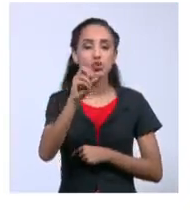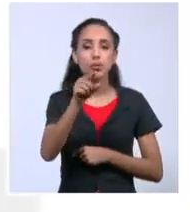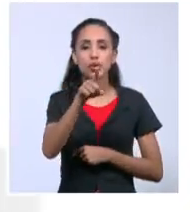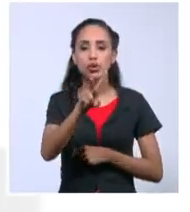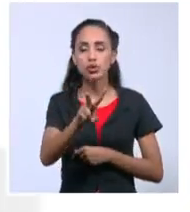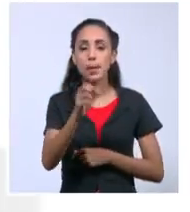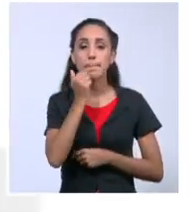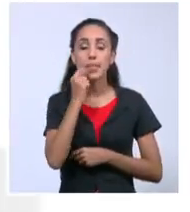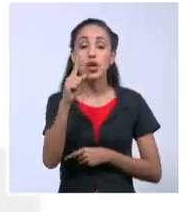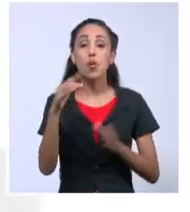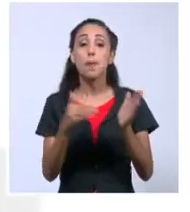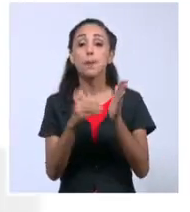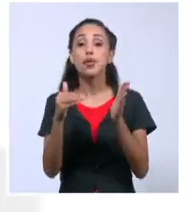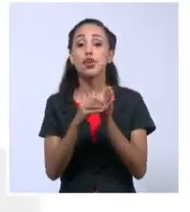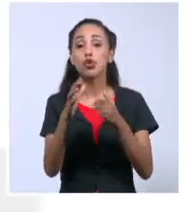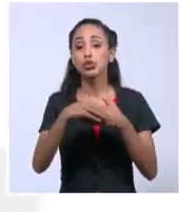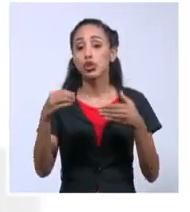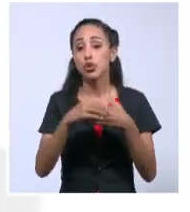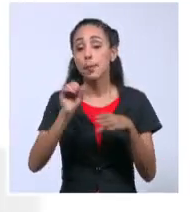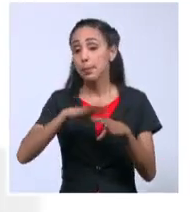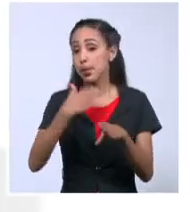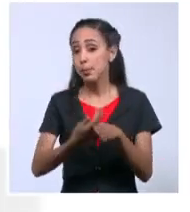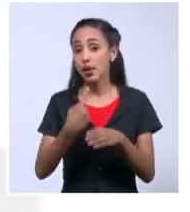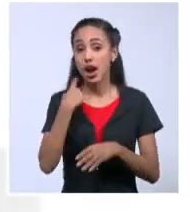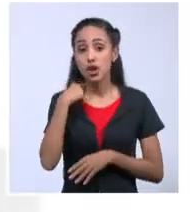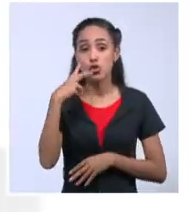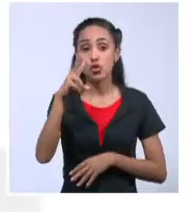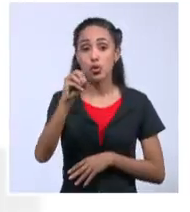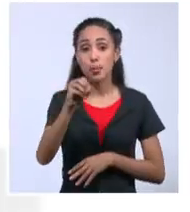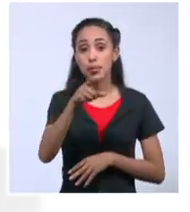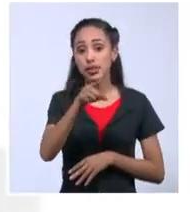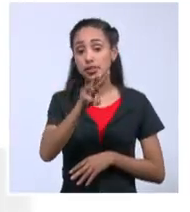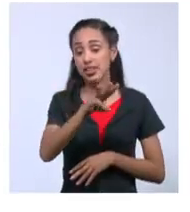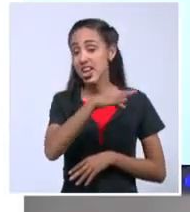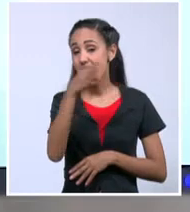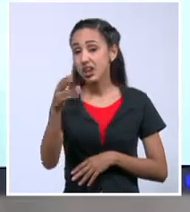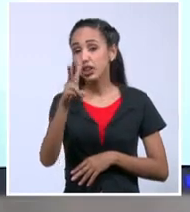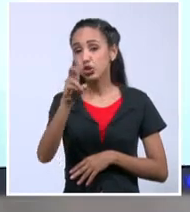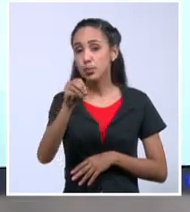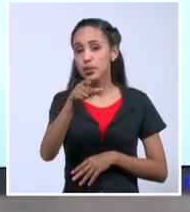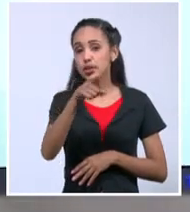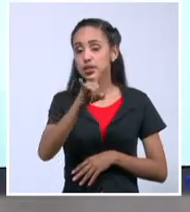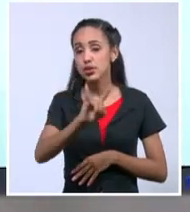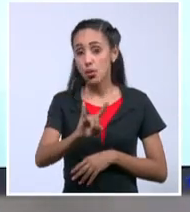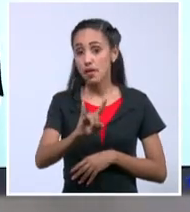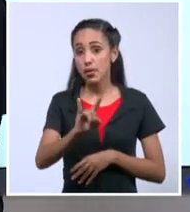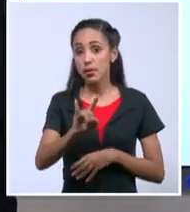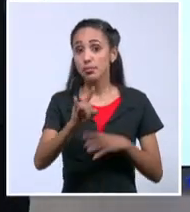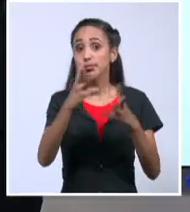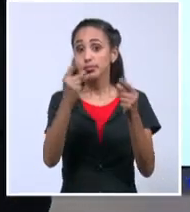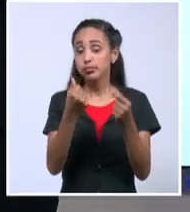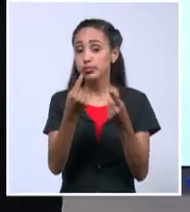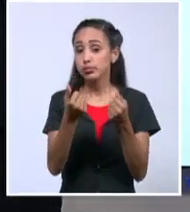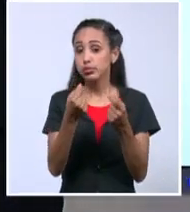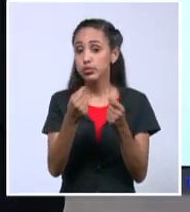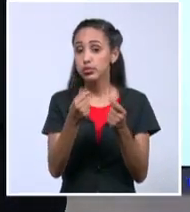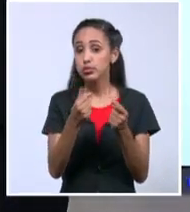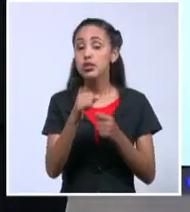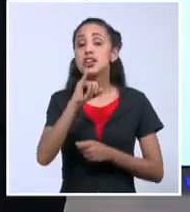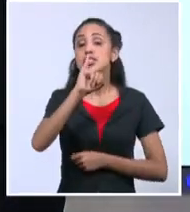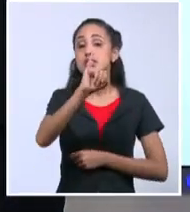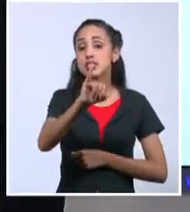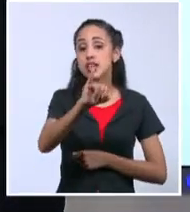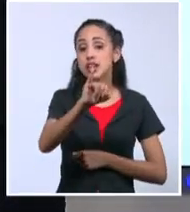de un millón de dólares. Y después, desde el 2013 y hasta el 2019, la cifra se ha mantenido en 650